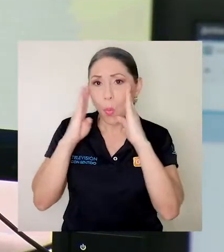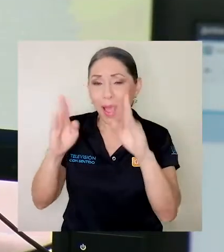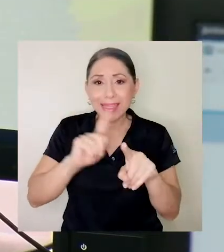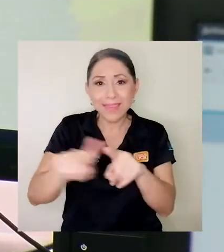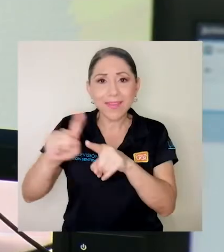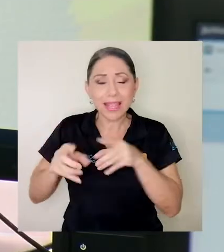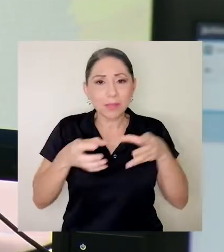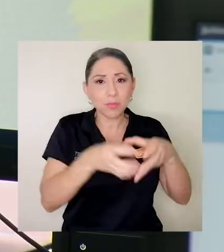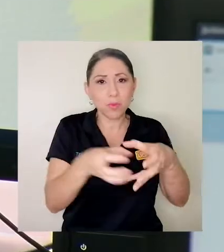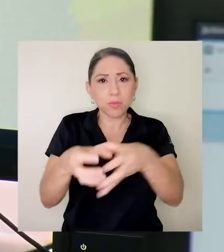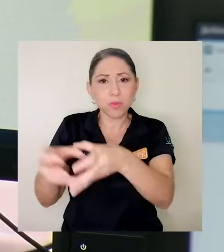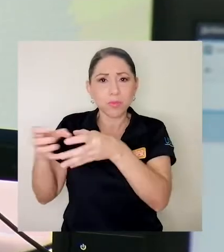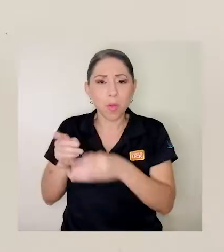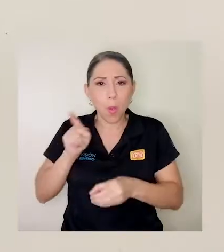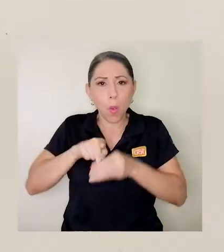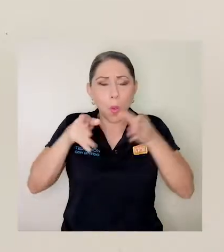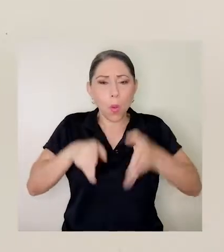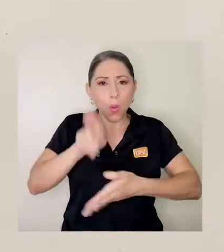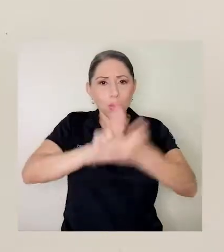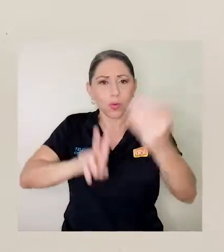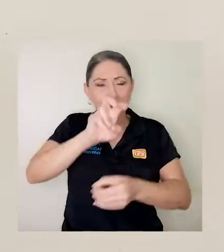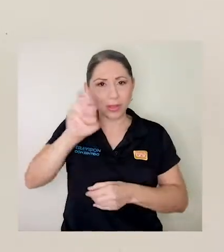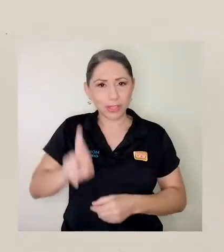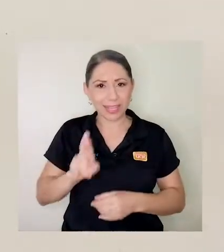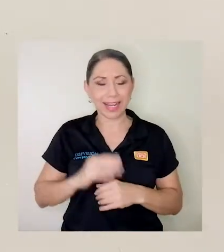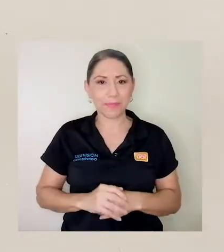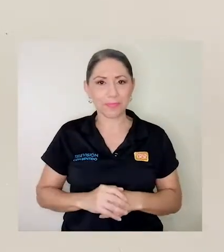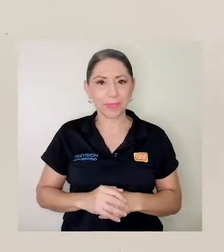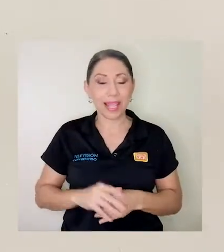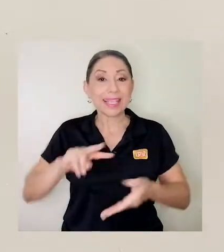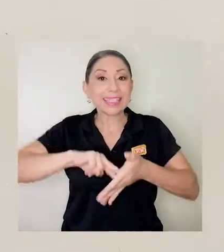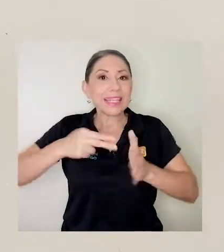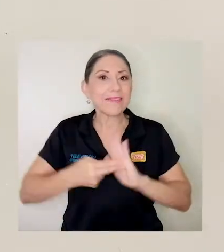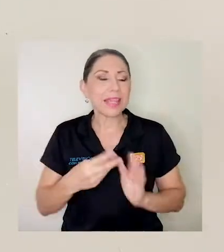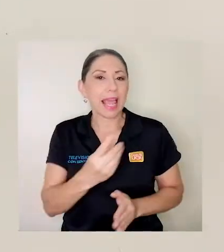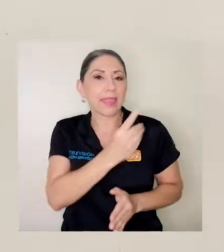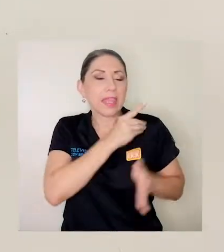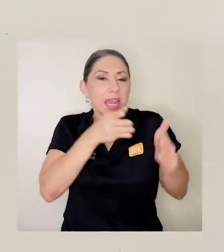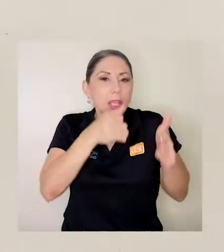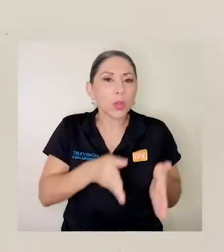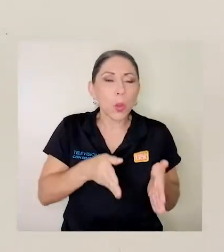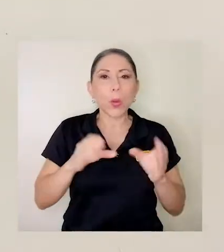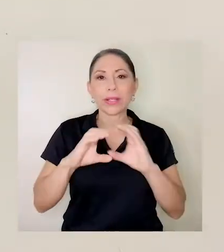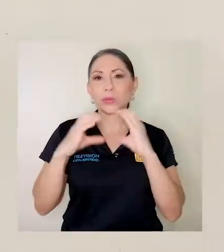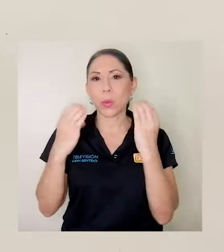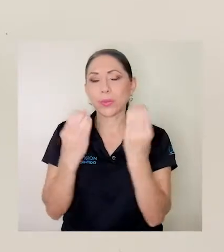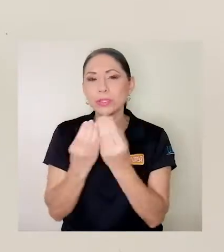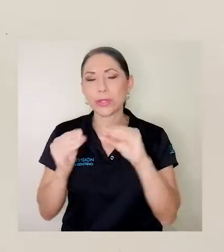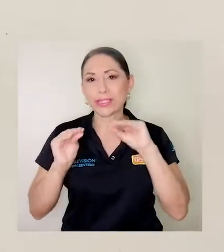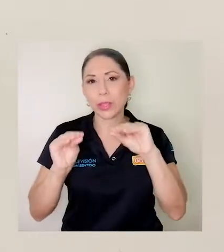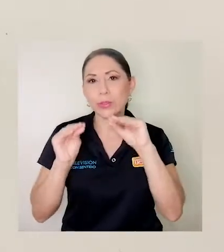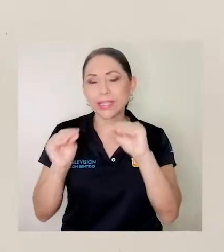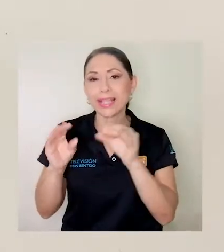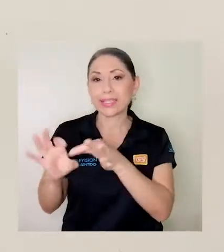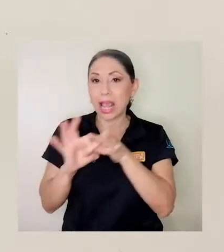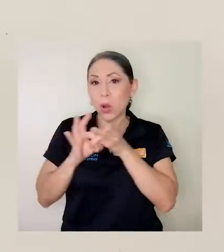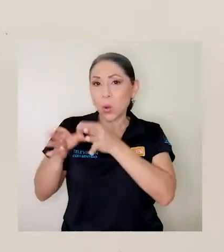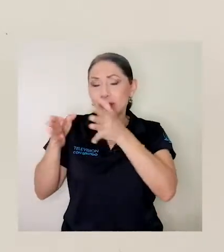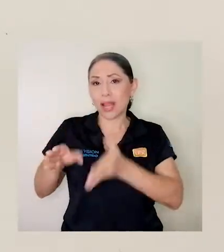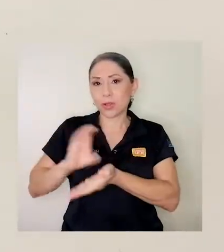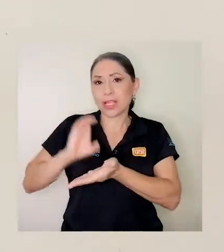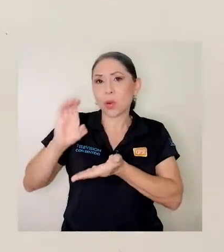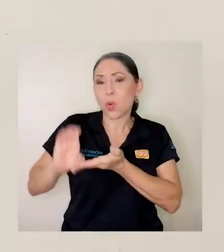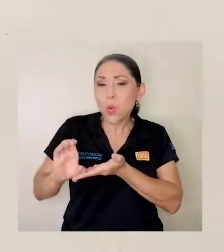actores de la Universidad de Costa Rica. Eso estamos diciendo de que son los directores, las comisiones de docencia, los coordinadores de